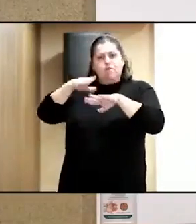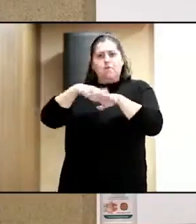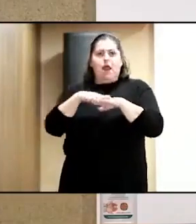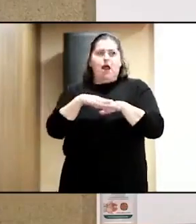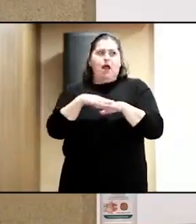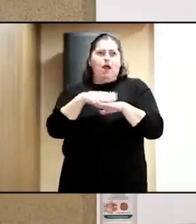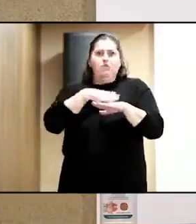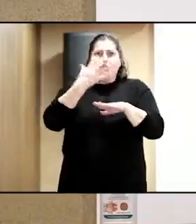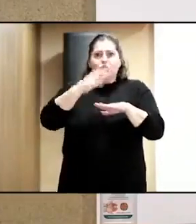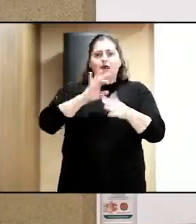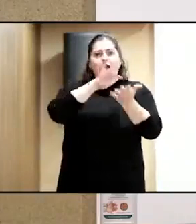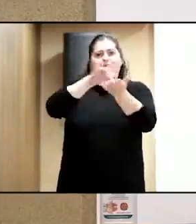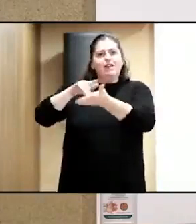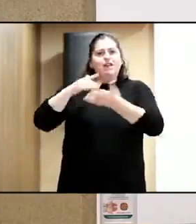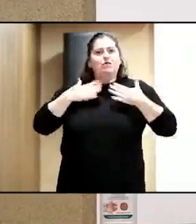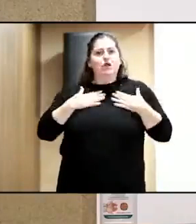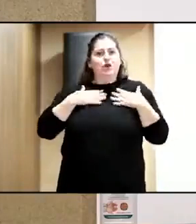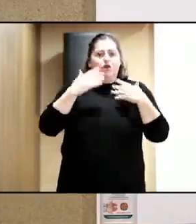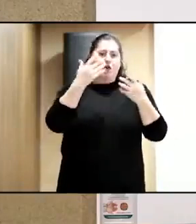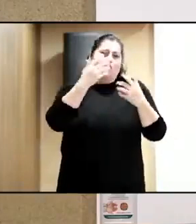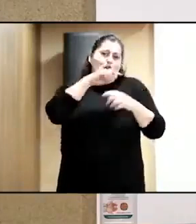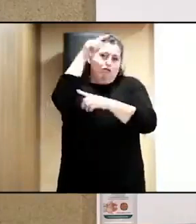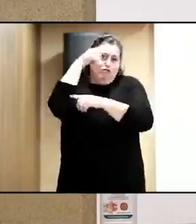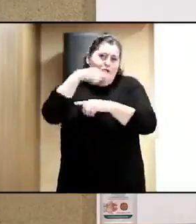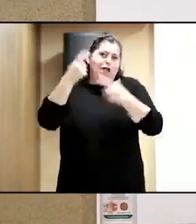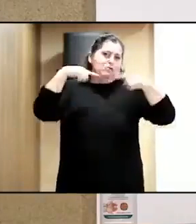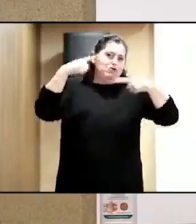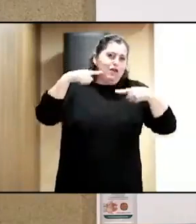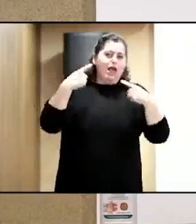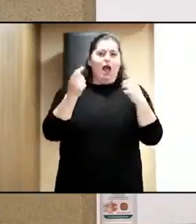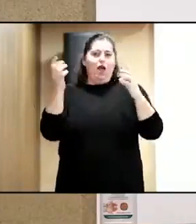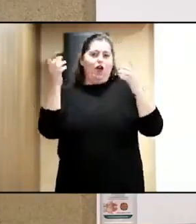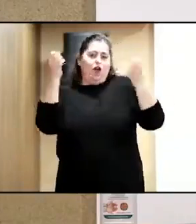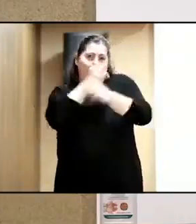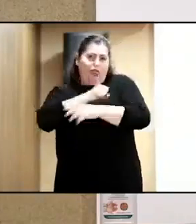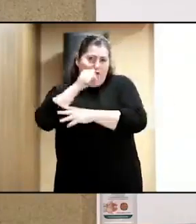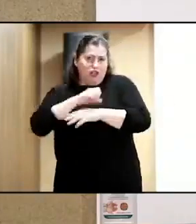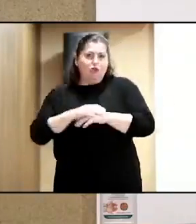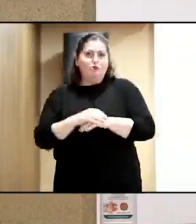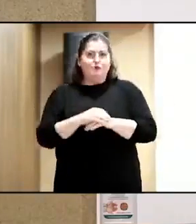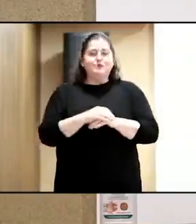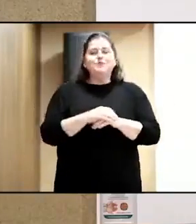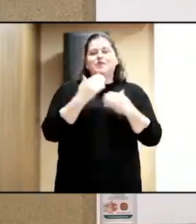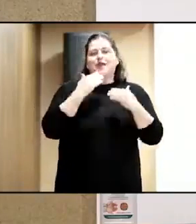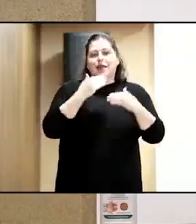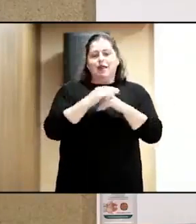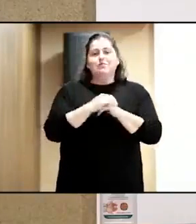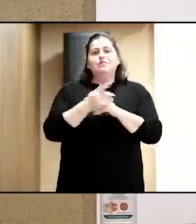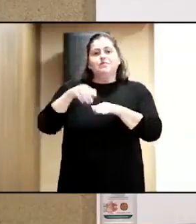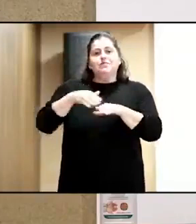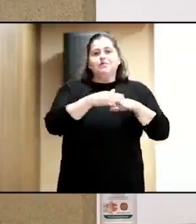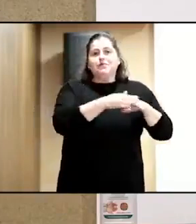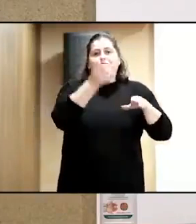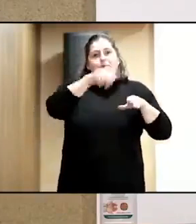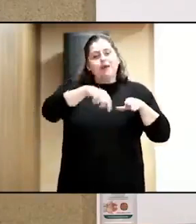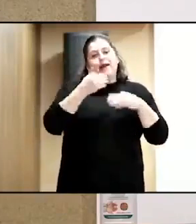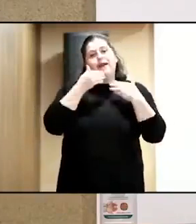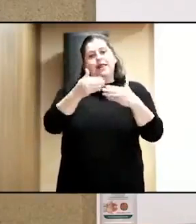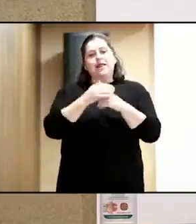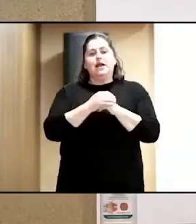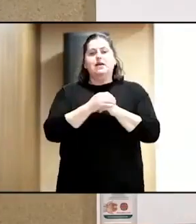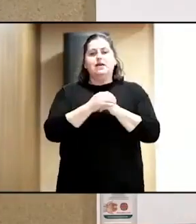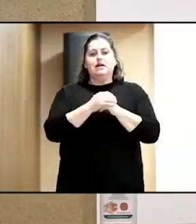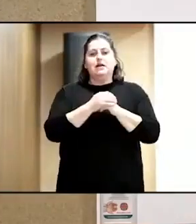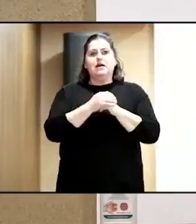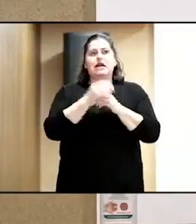eventos culturales, festivales de música y conciertos. Así que, muchas gracias a todos ellos. Y también me gustaría agradecer, vamos a tener,